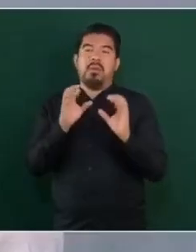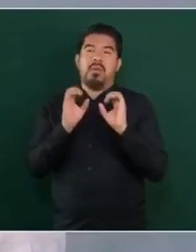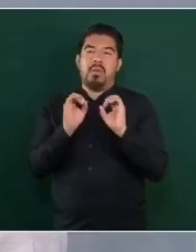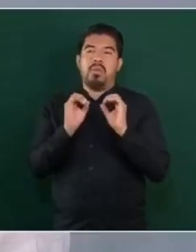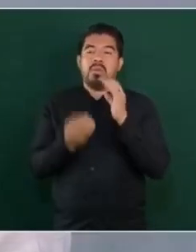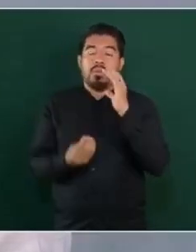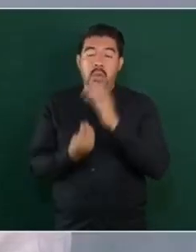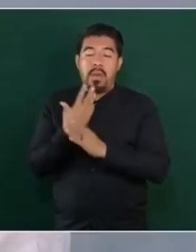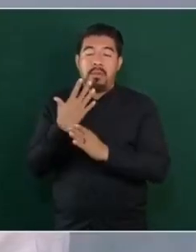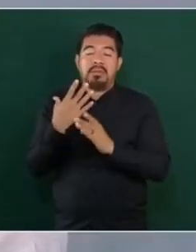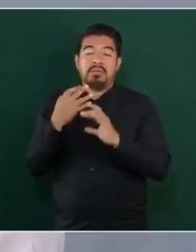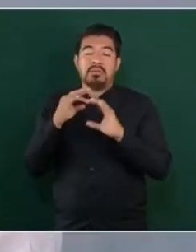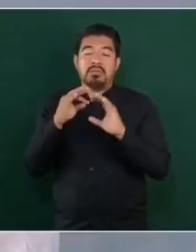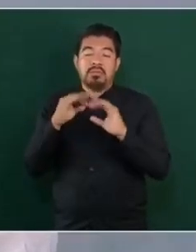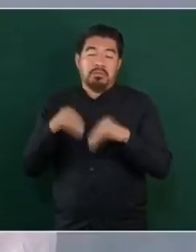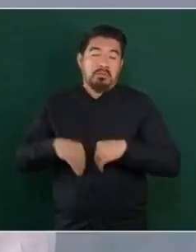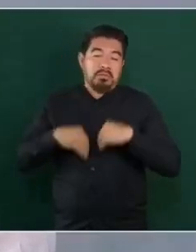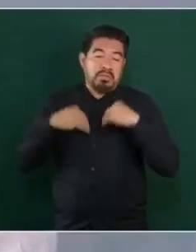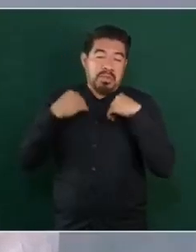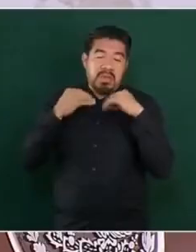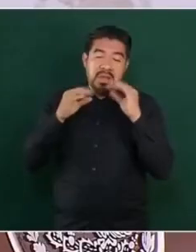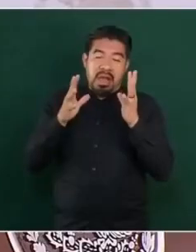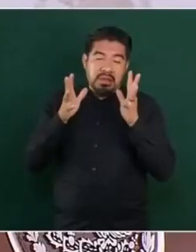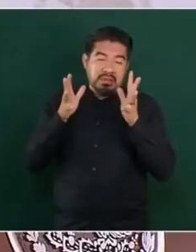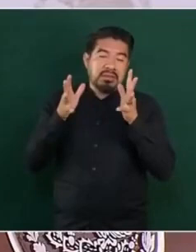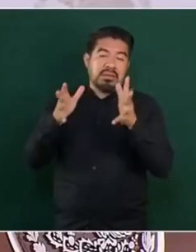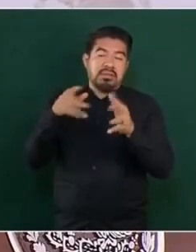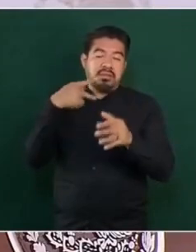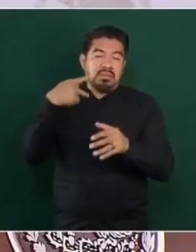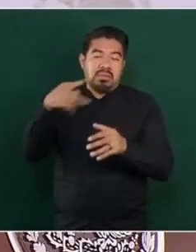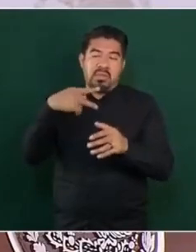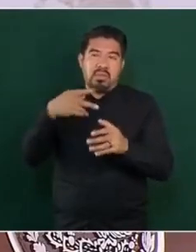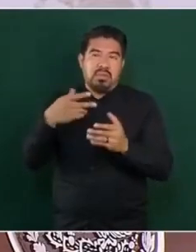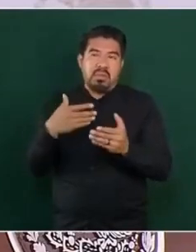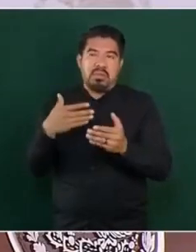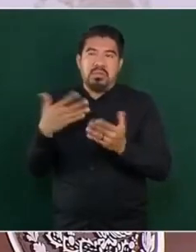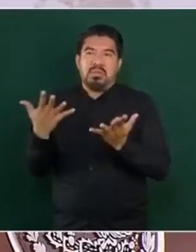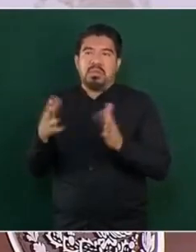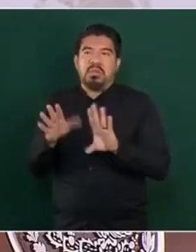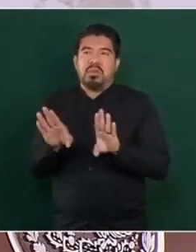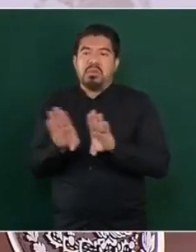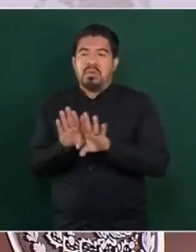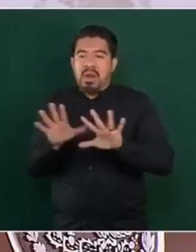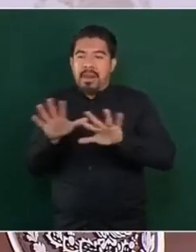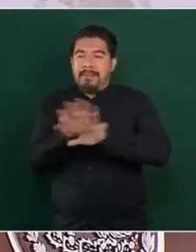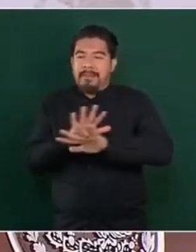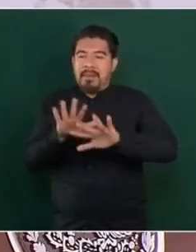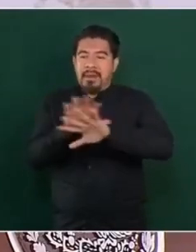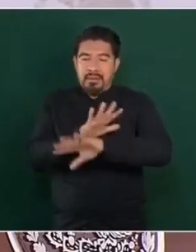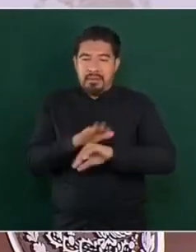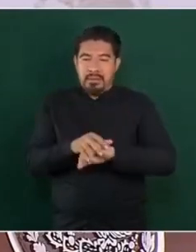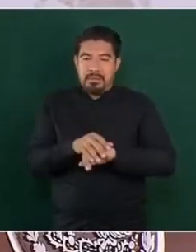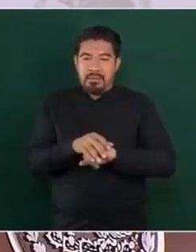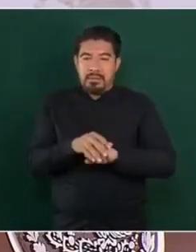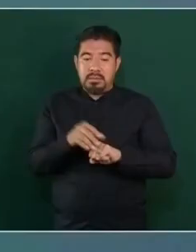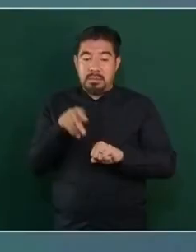que no necesariamente son los más